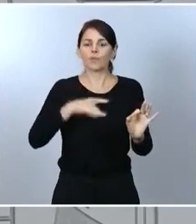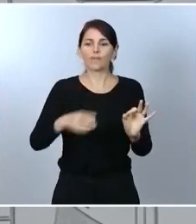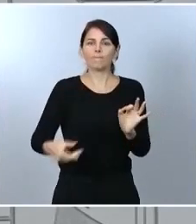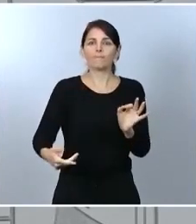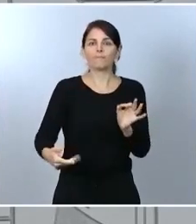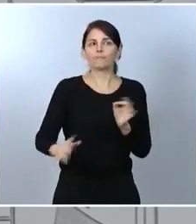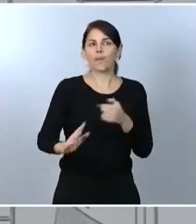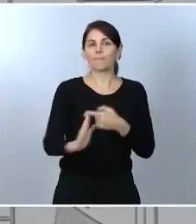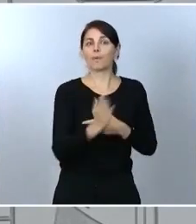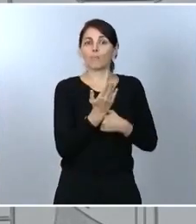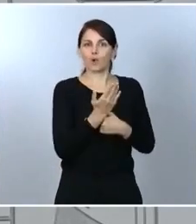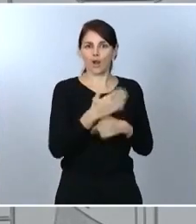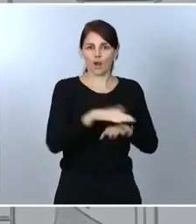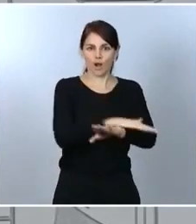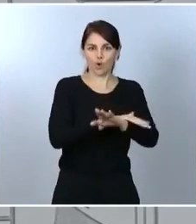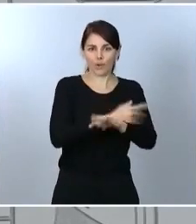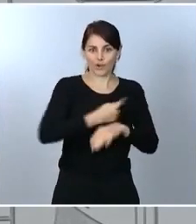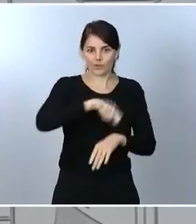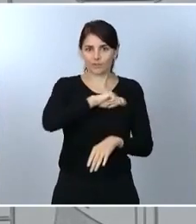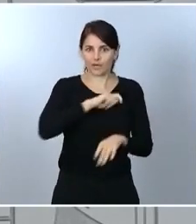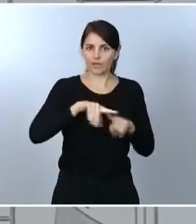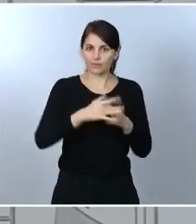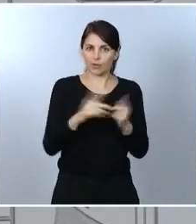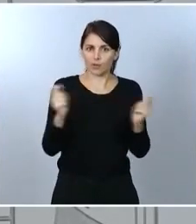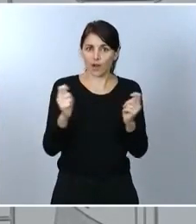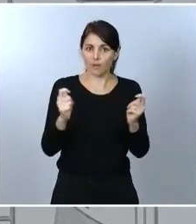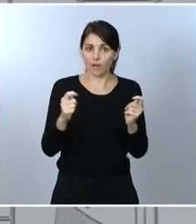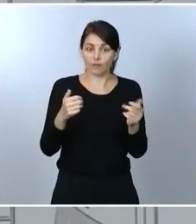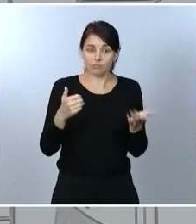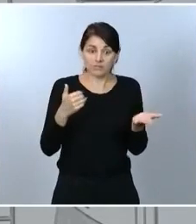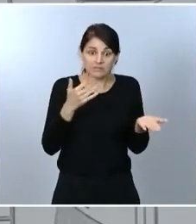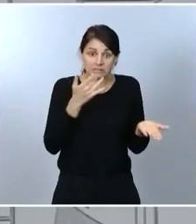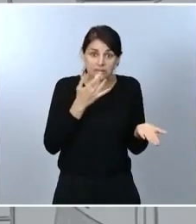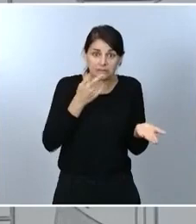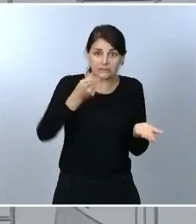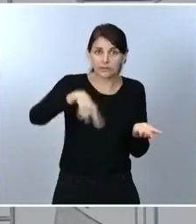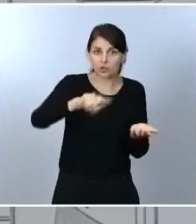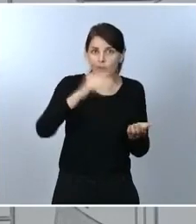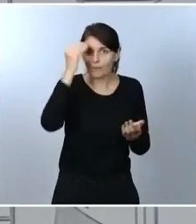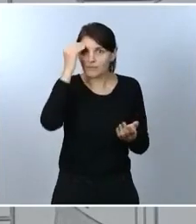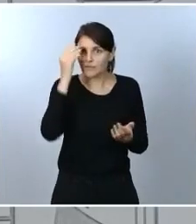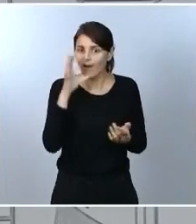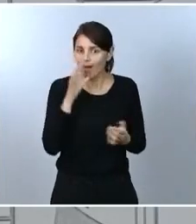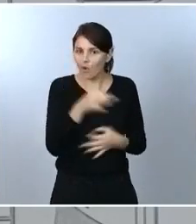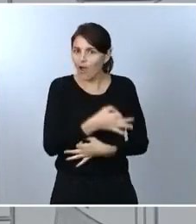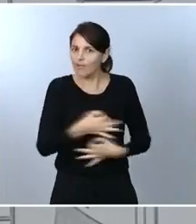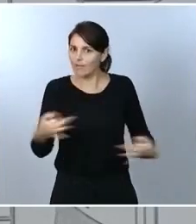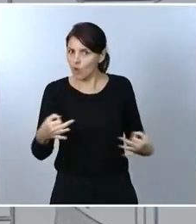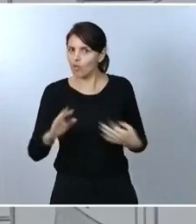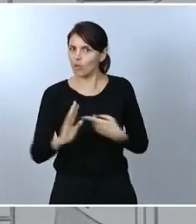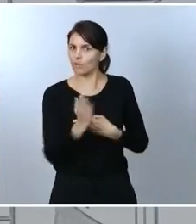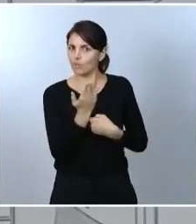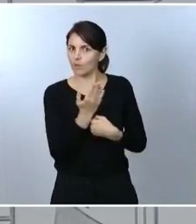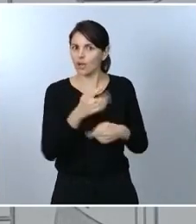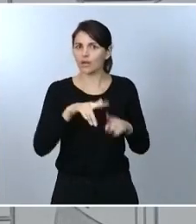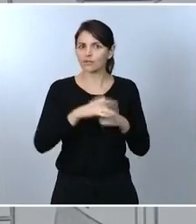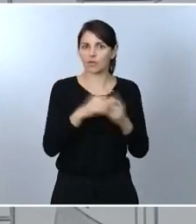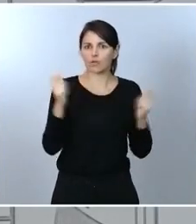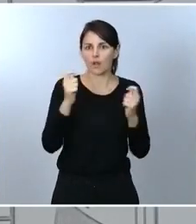necesitan este instrumento para ser mucho más eficaces en la contención del virus, entiendo que es una cuestión de estado y, por tanto, que